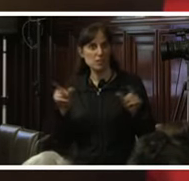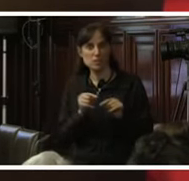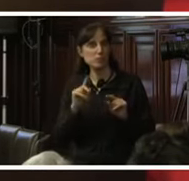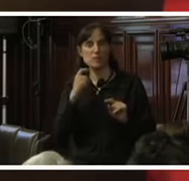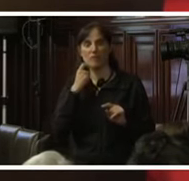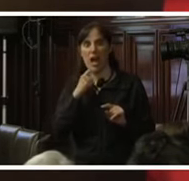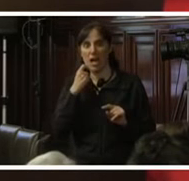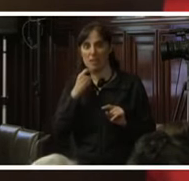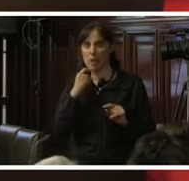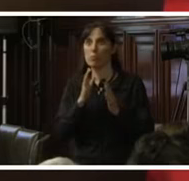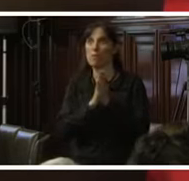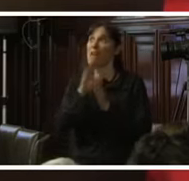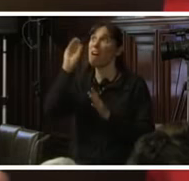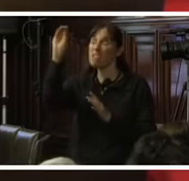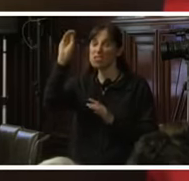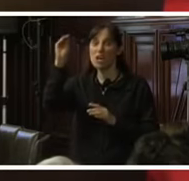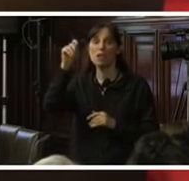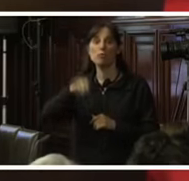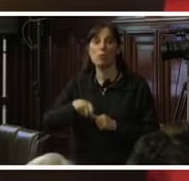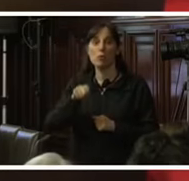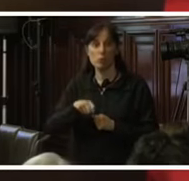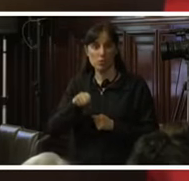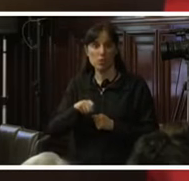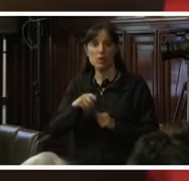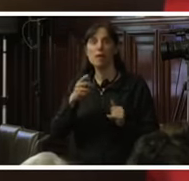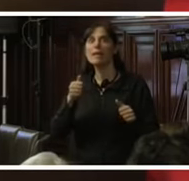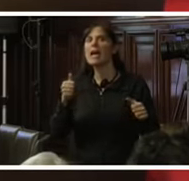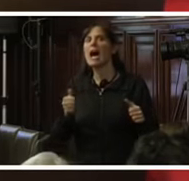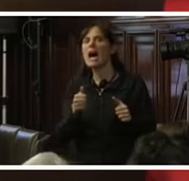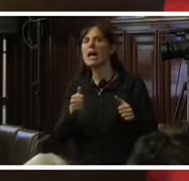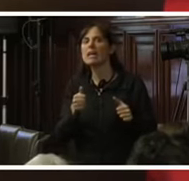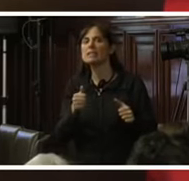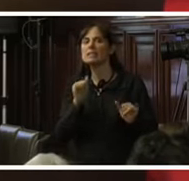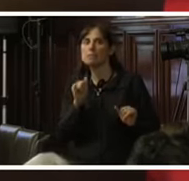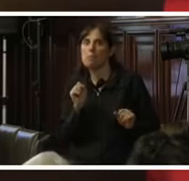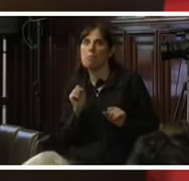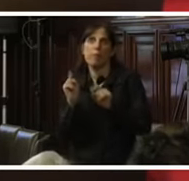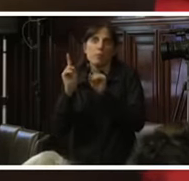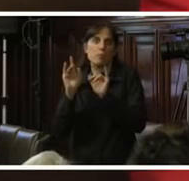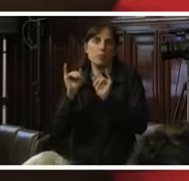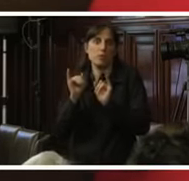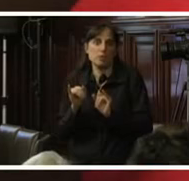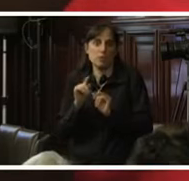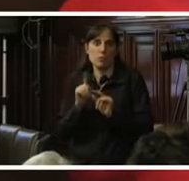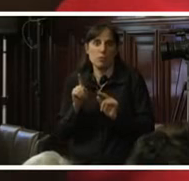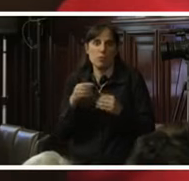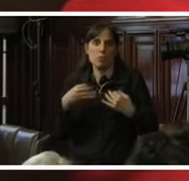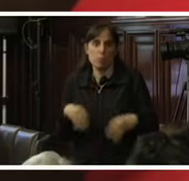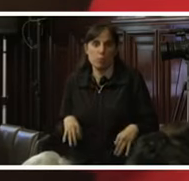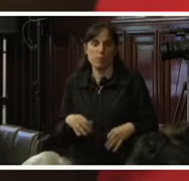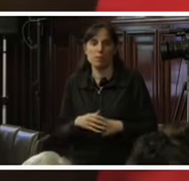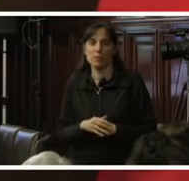se ponga en conocimiento de la Corte para que la Corte vea si ejerce las facultades propias de estas atribuciones de cumplimiento y seguimiento.